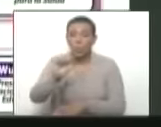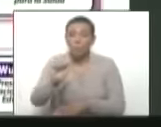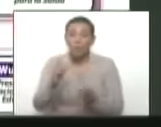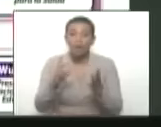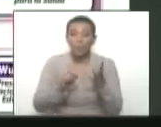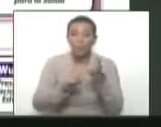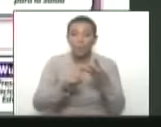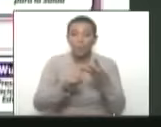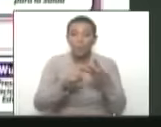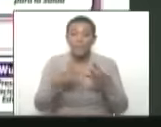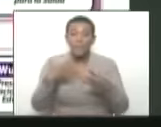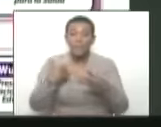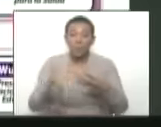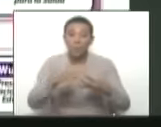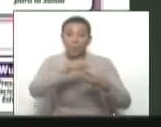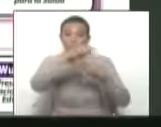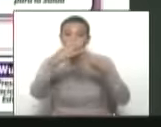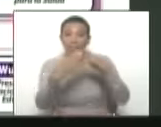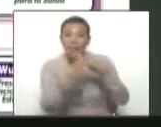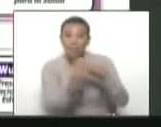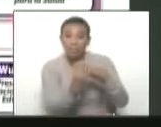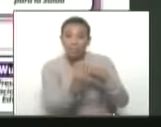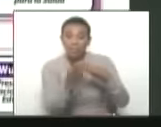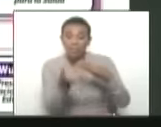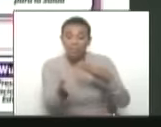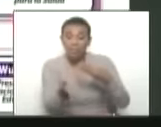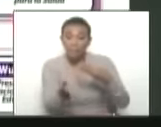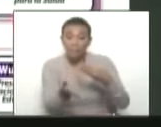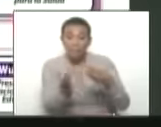compañera ministra de Salud, Magaly Gutiérrez.